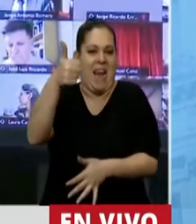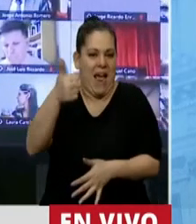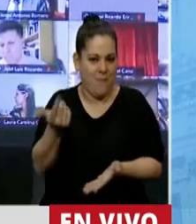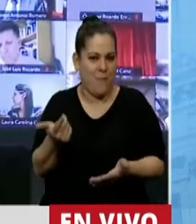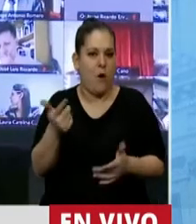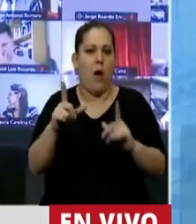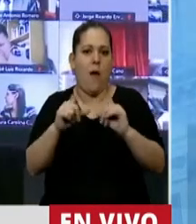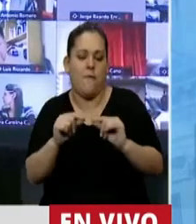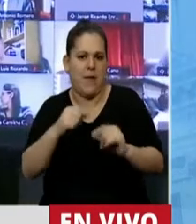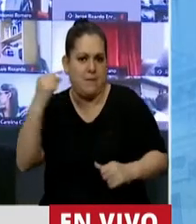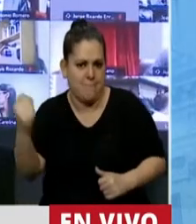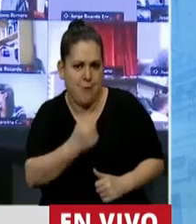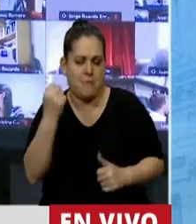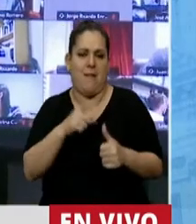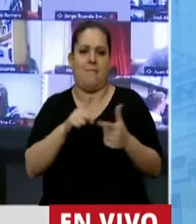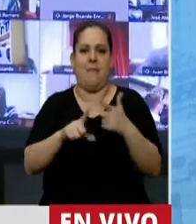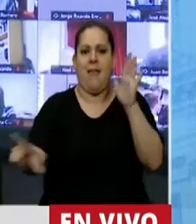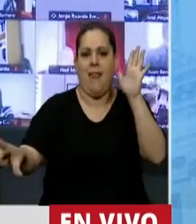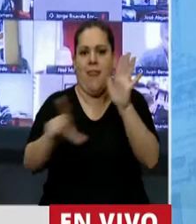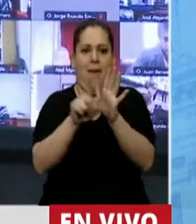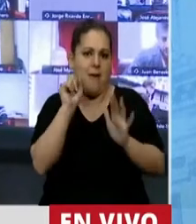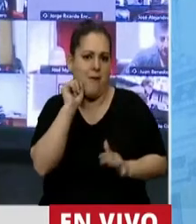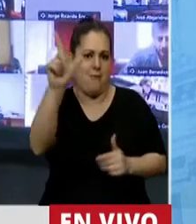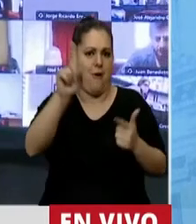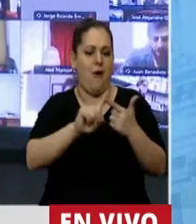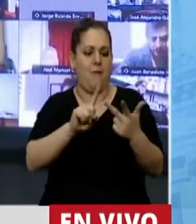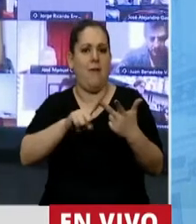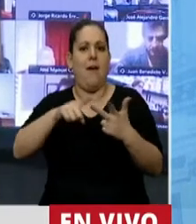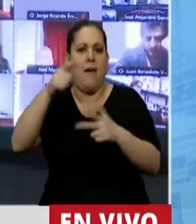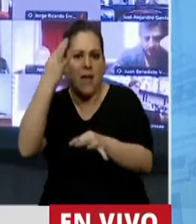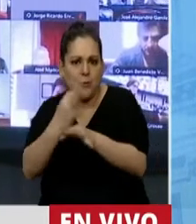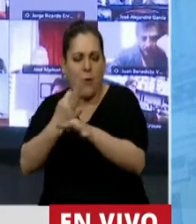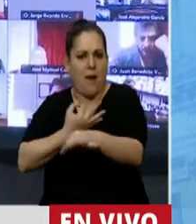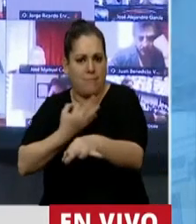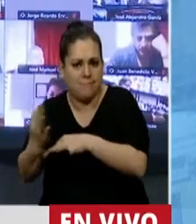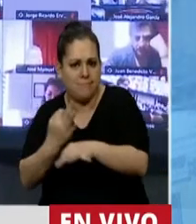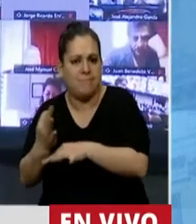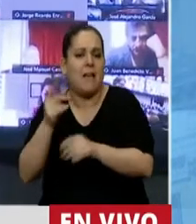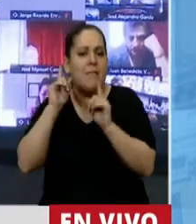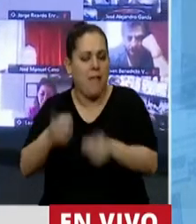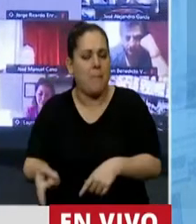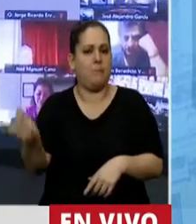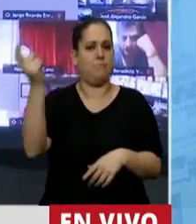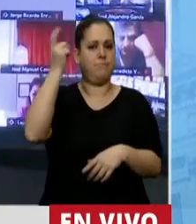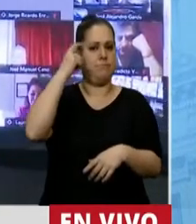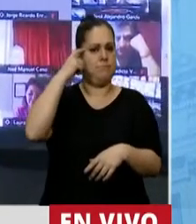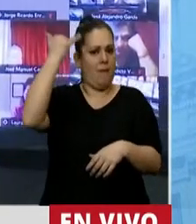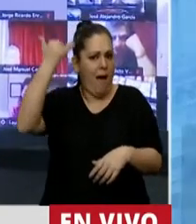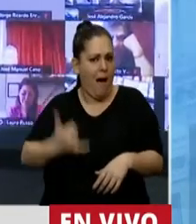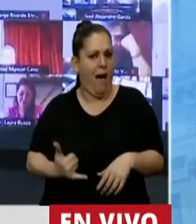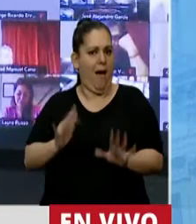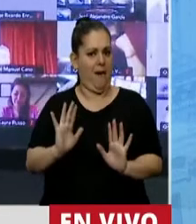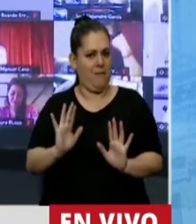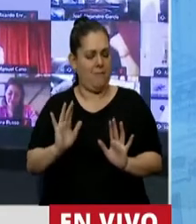convertimos en ley, no si lo convertimos en currícula en la escuela, sino si lo convertimos en pensamiento hegemónico, en sentido común colectivo, en una